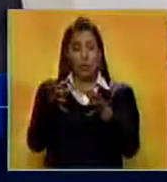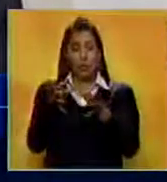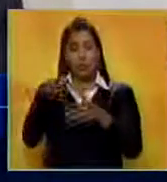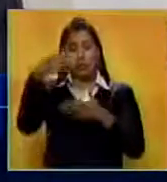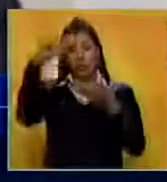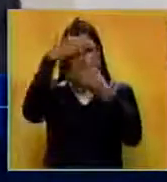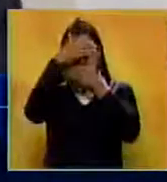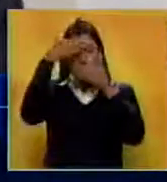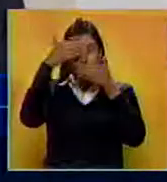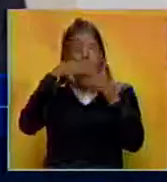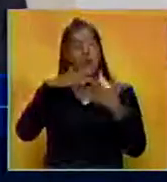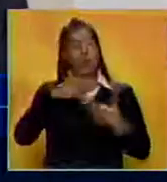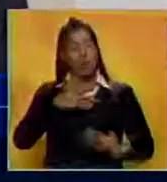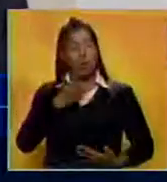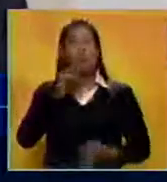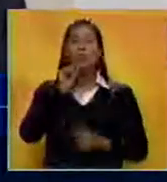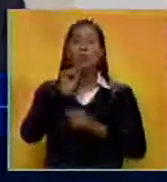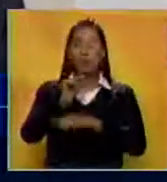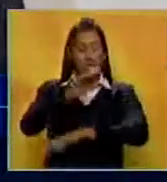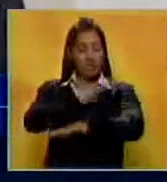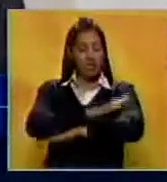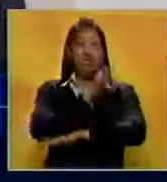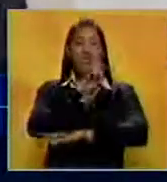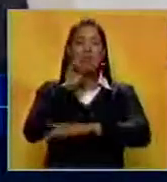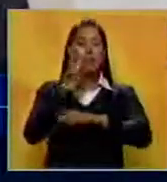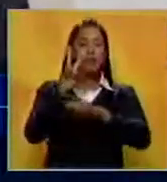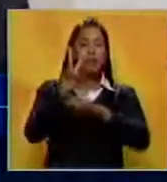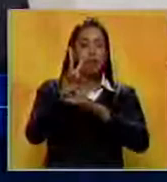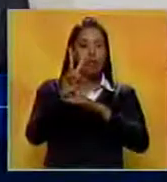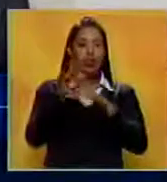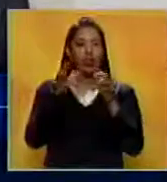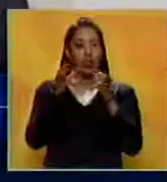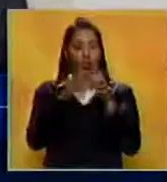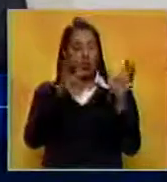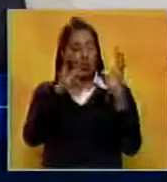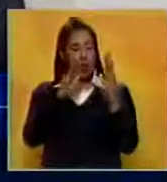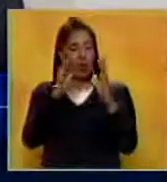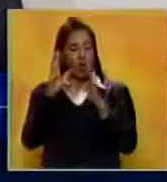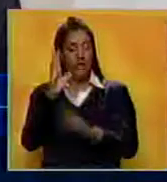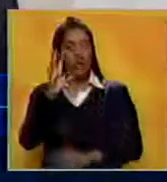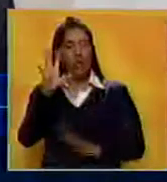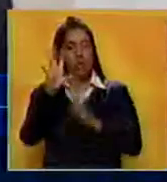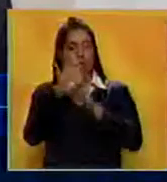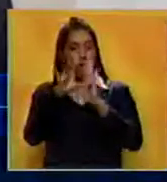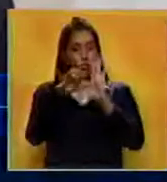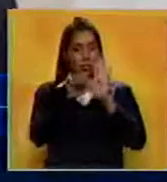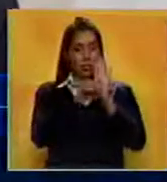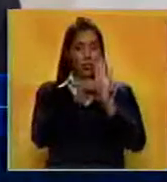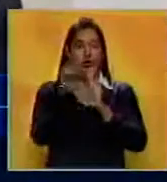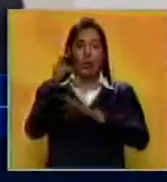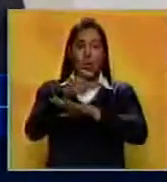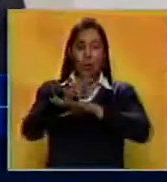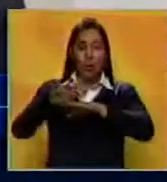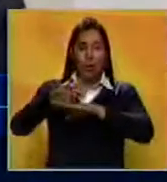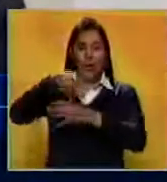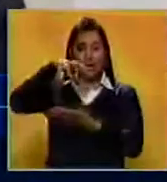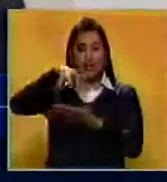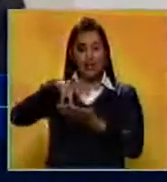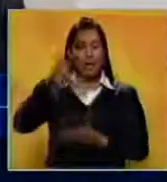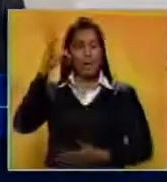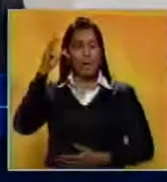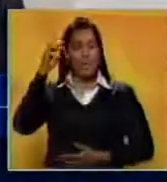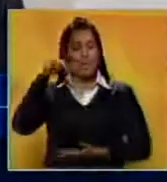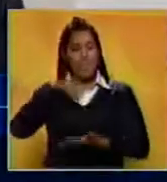terroristas. Podemos mencionar la actitud violatoria del orden constitucional del gobernador del Estado